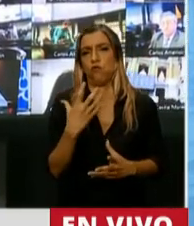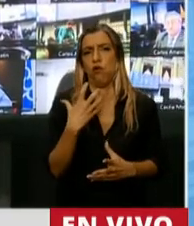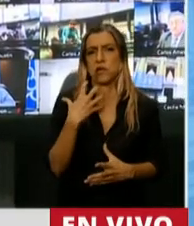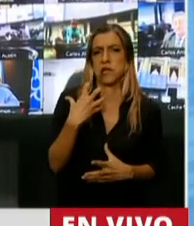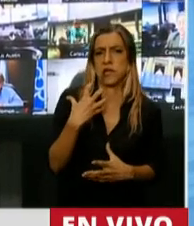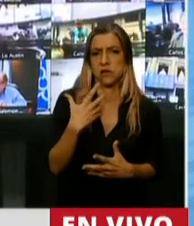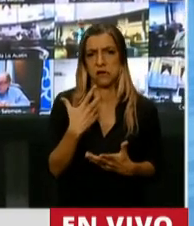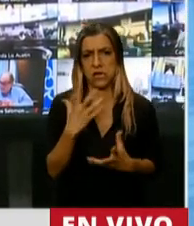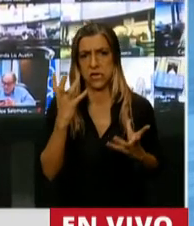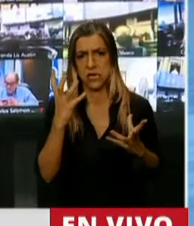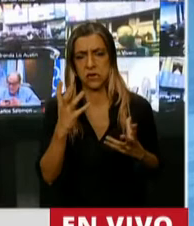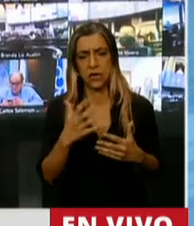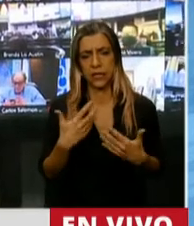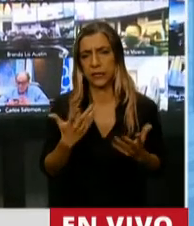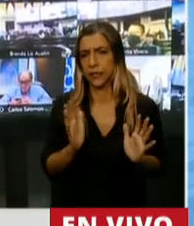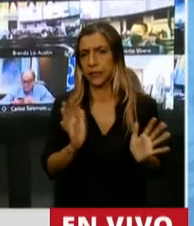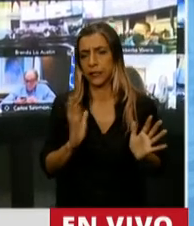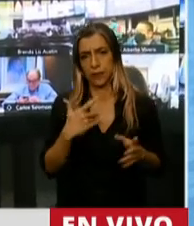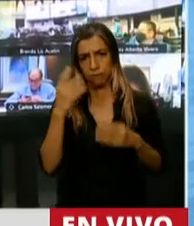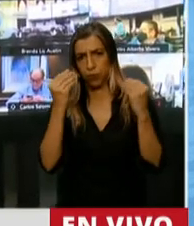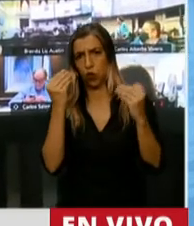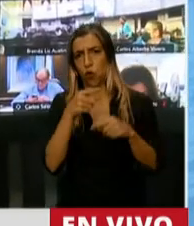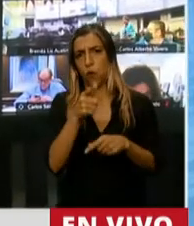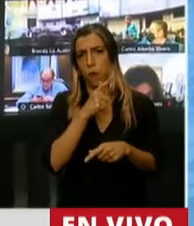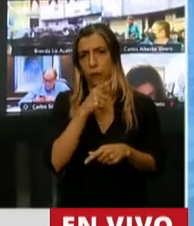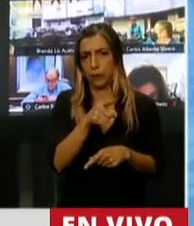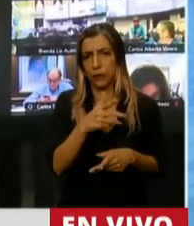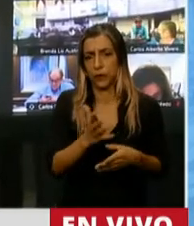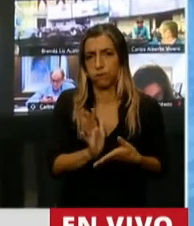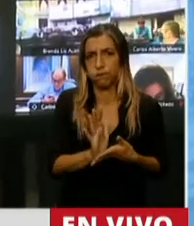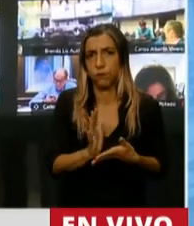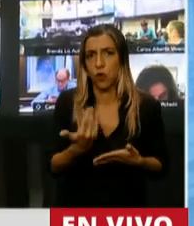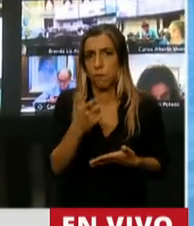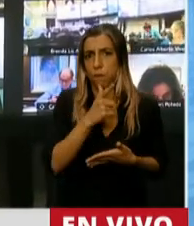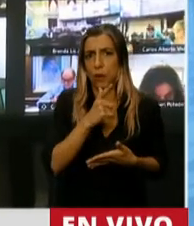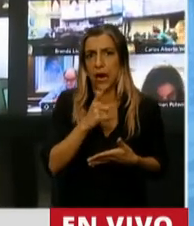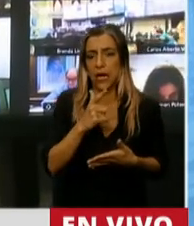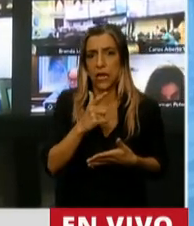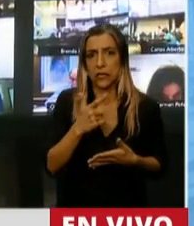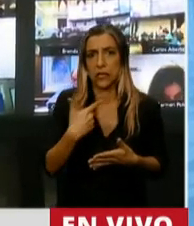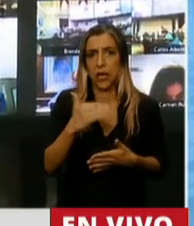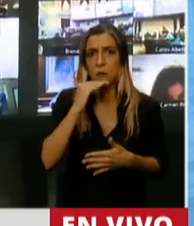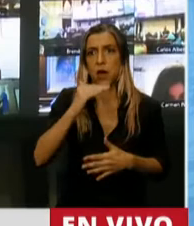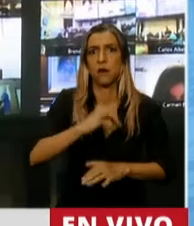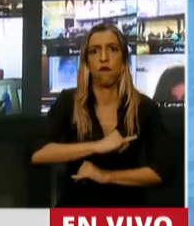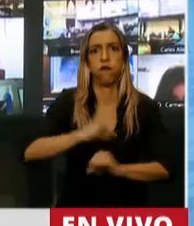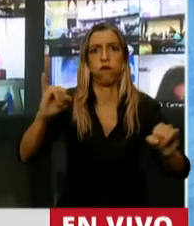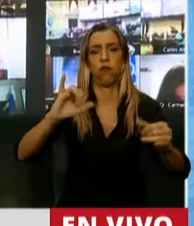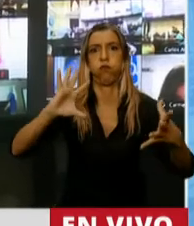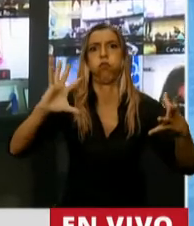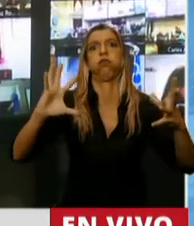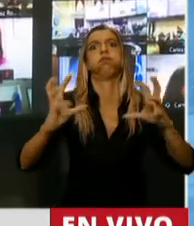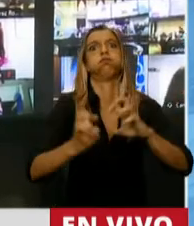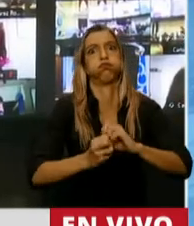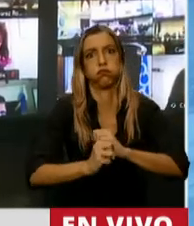conduce a ningún lado. Y la verdad que da un mensaje apocalíptico. Y lo cierto es que